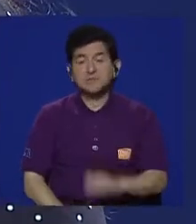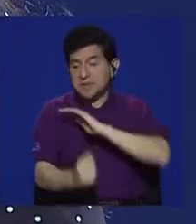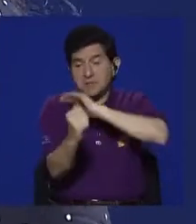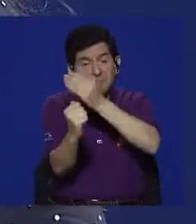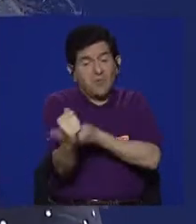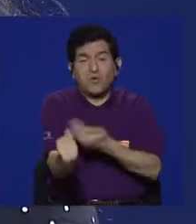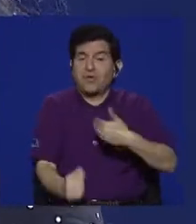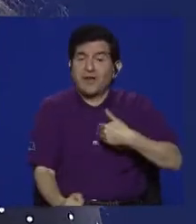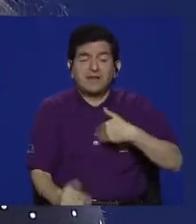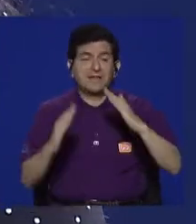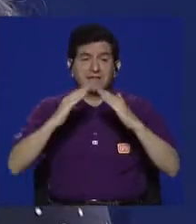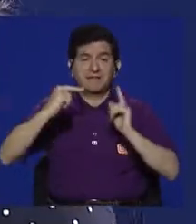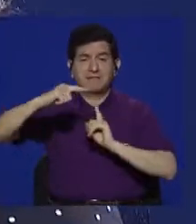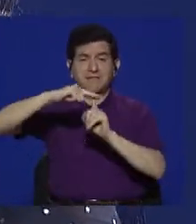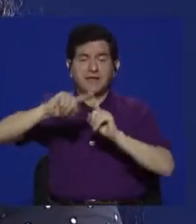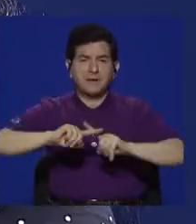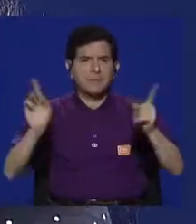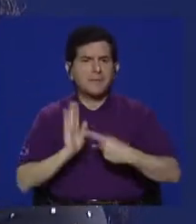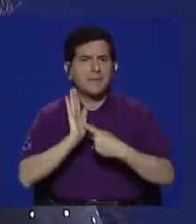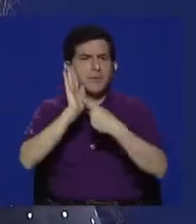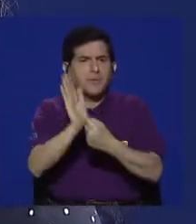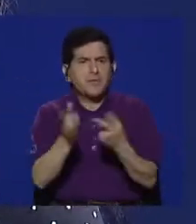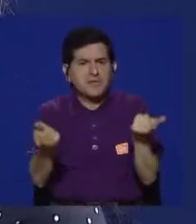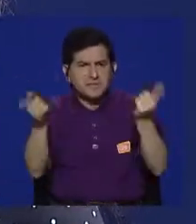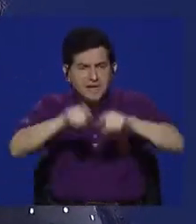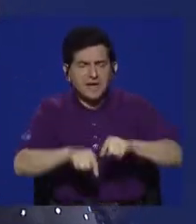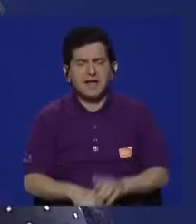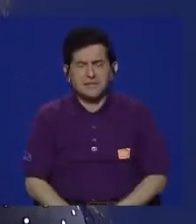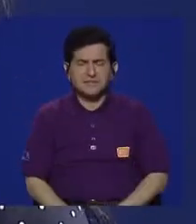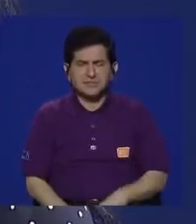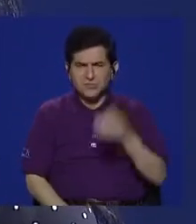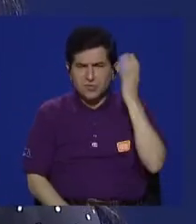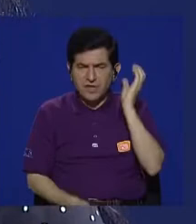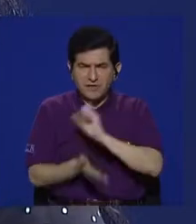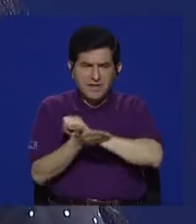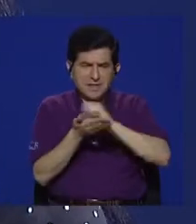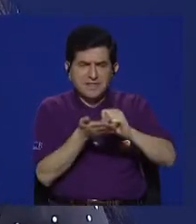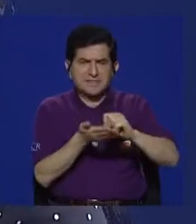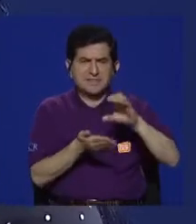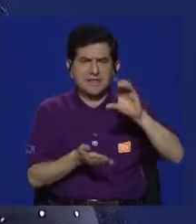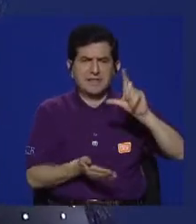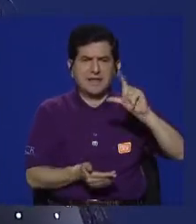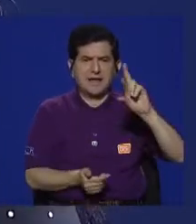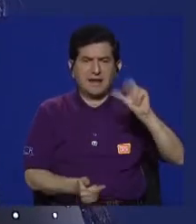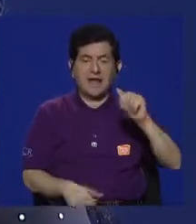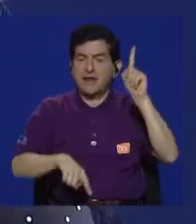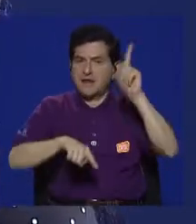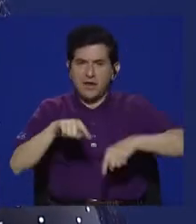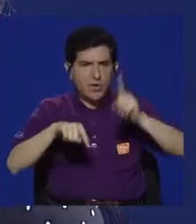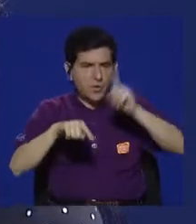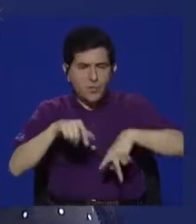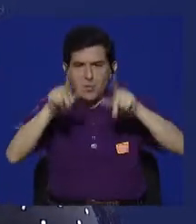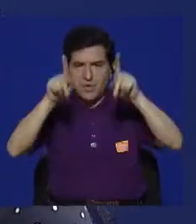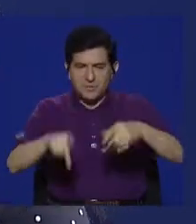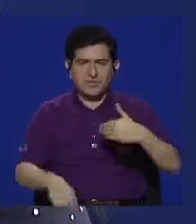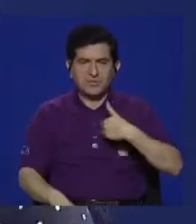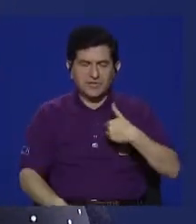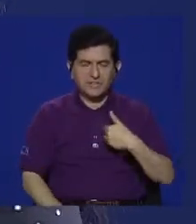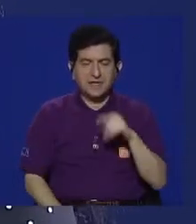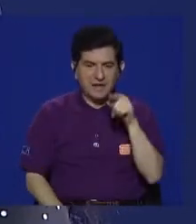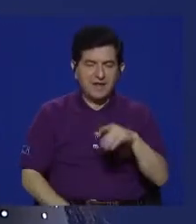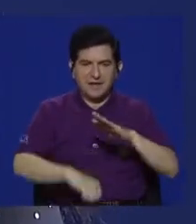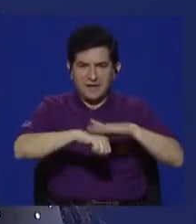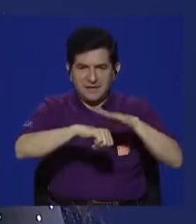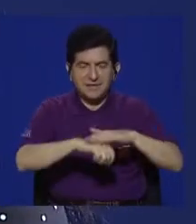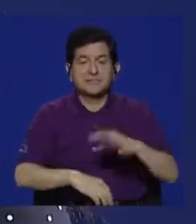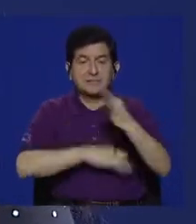digamos, es algo que es una potestad de la iglesia. Pero lo que muestra el caso de Radio Santa Clara es que no puede quedar a merced de quienes